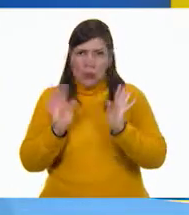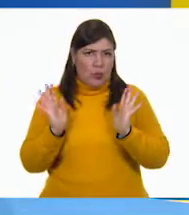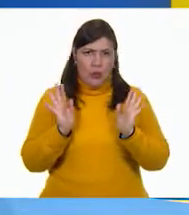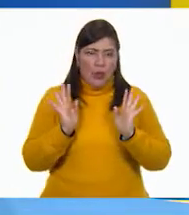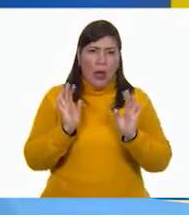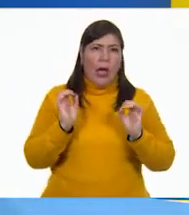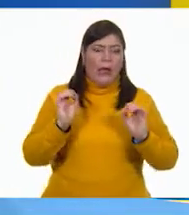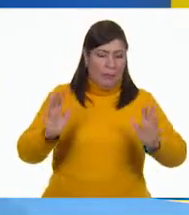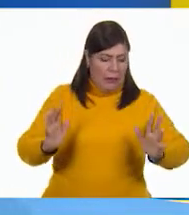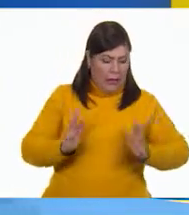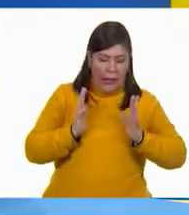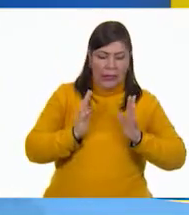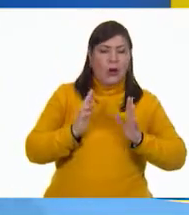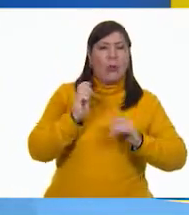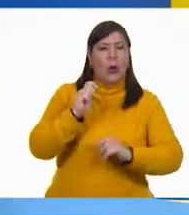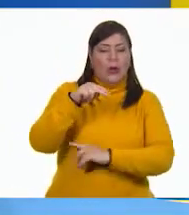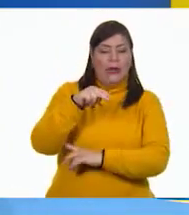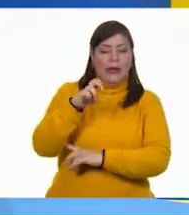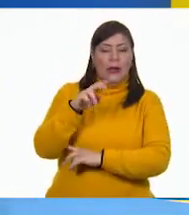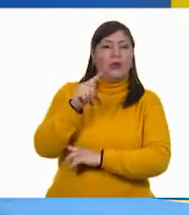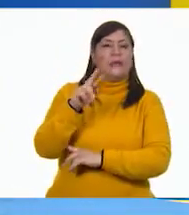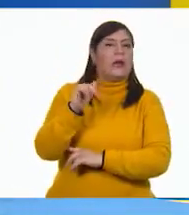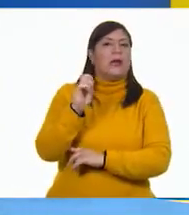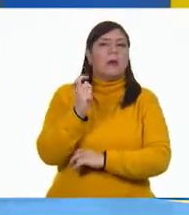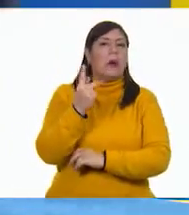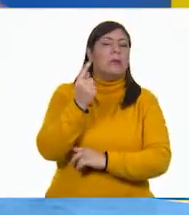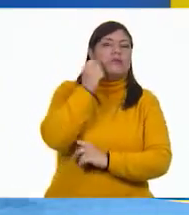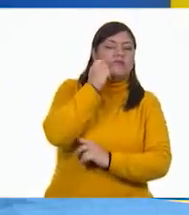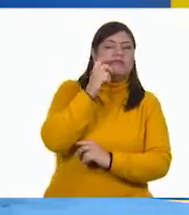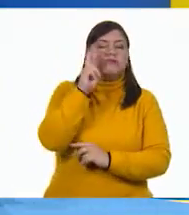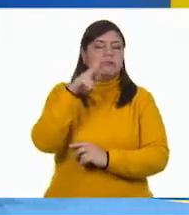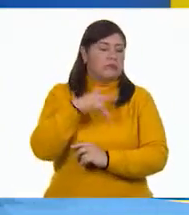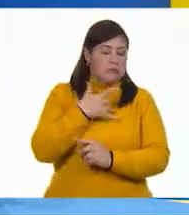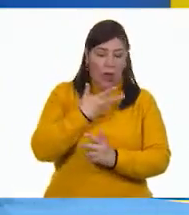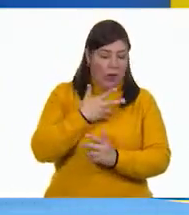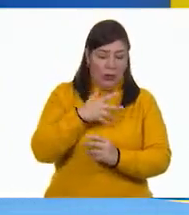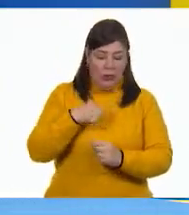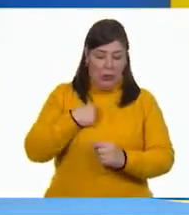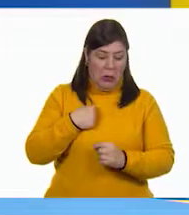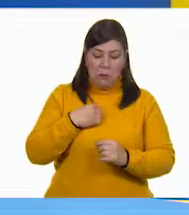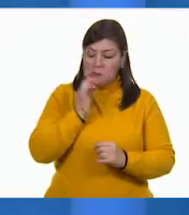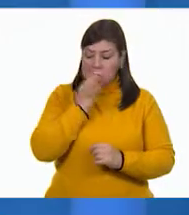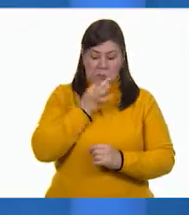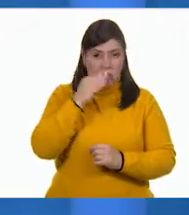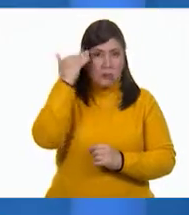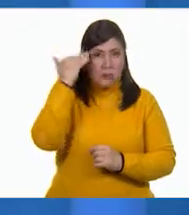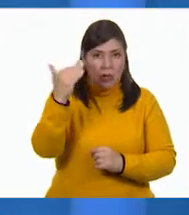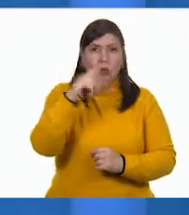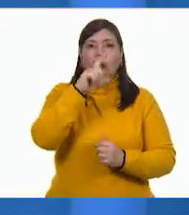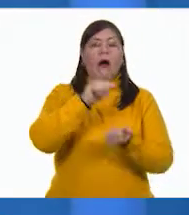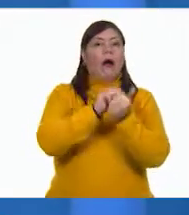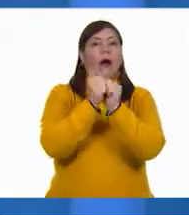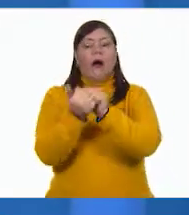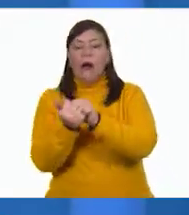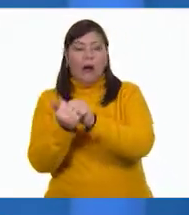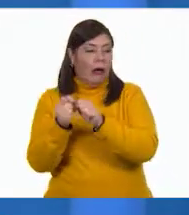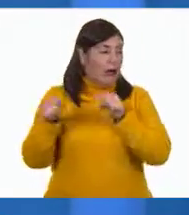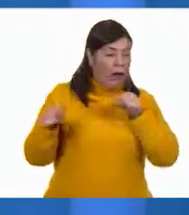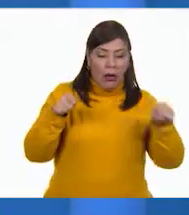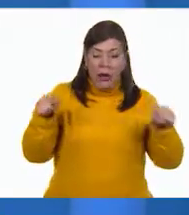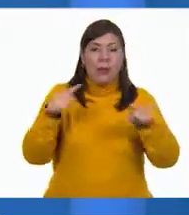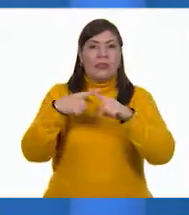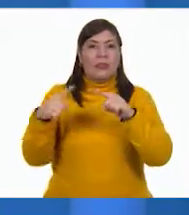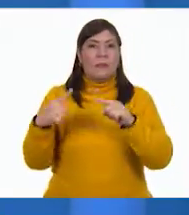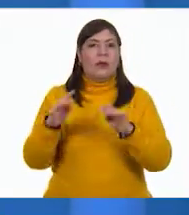Es una emoción neutra, la cual dura poco y se transforma en alguna de las emociones. ¡Claro! Supongo que depende